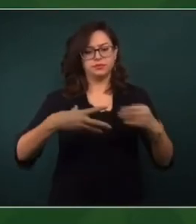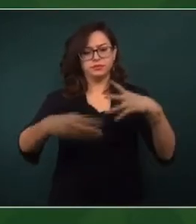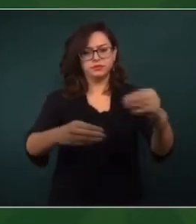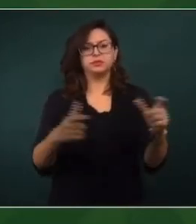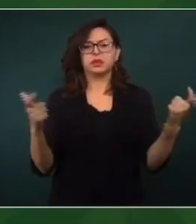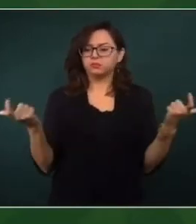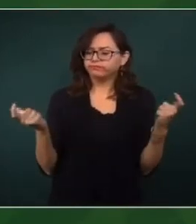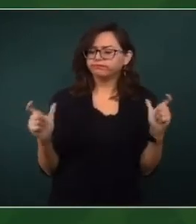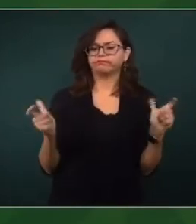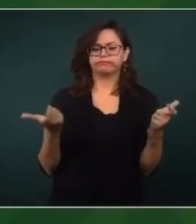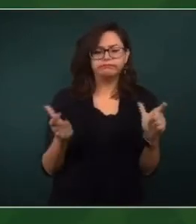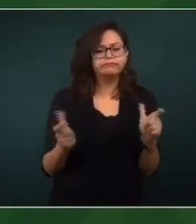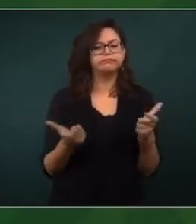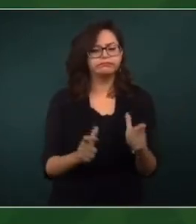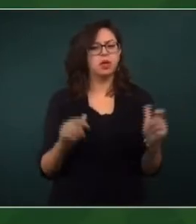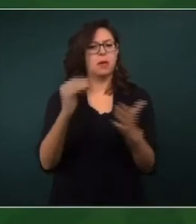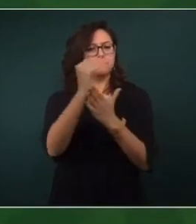manera lenta,